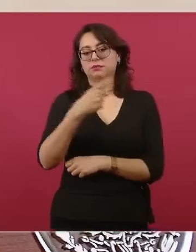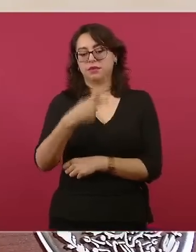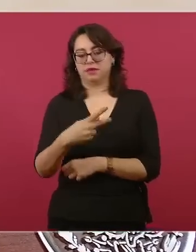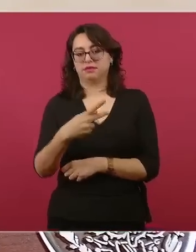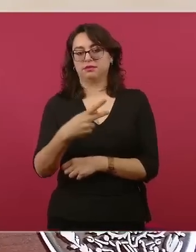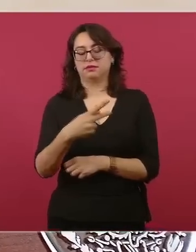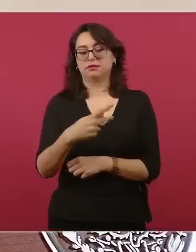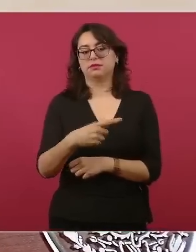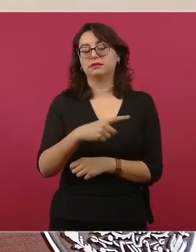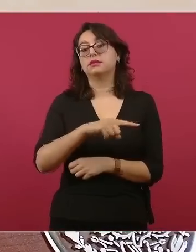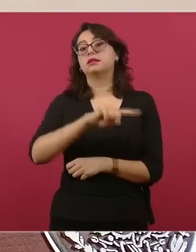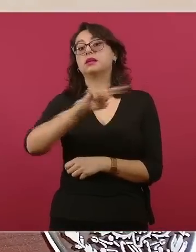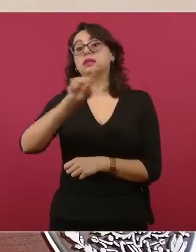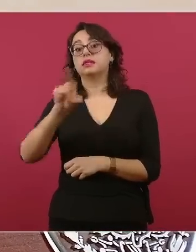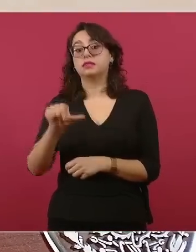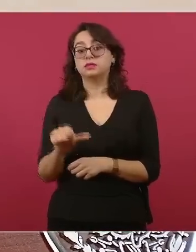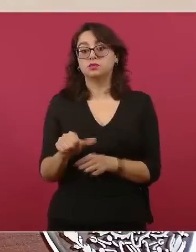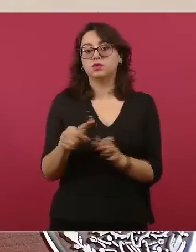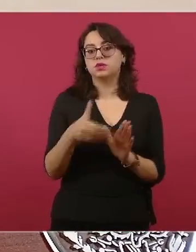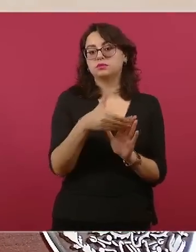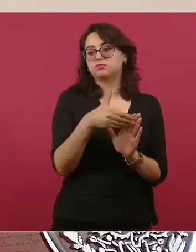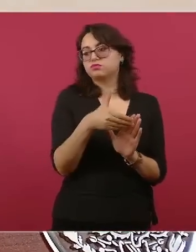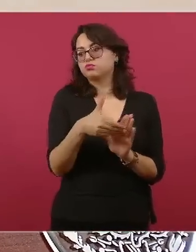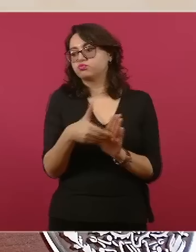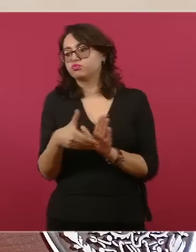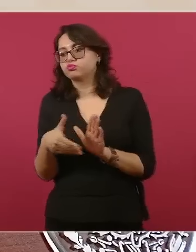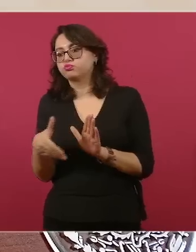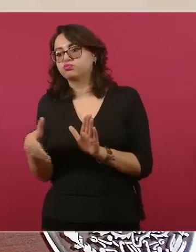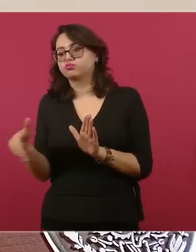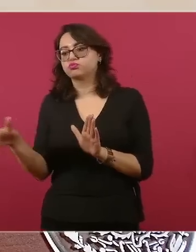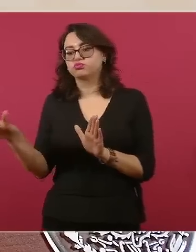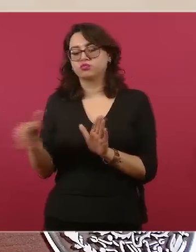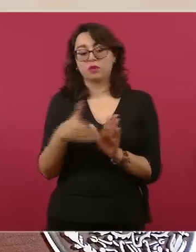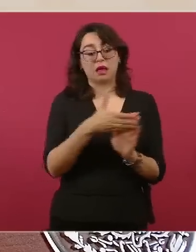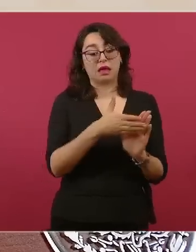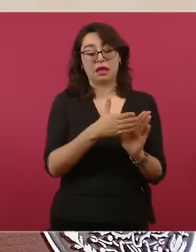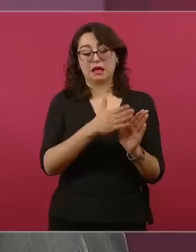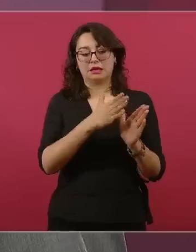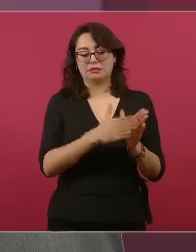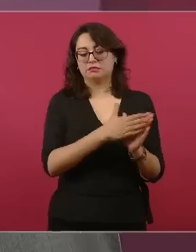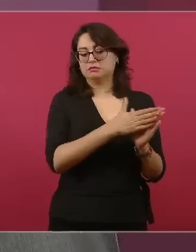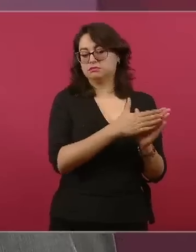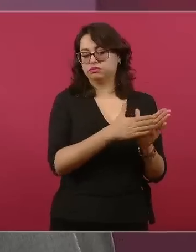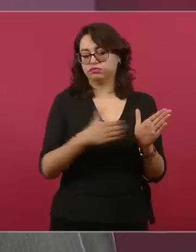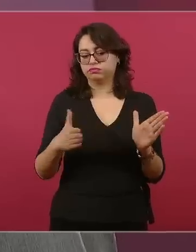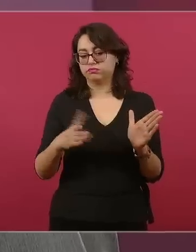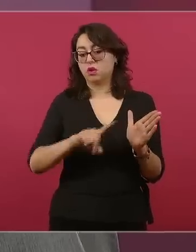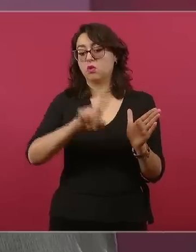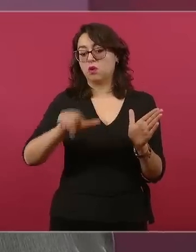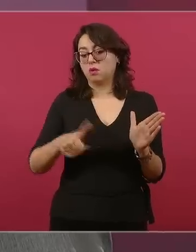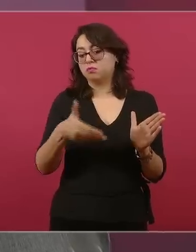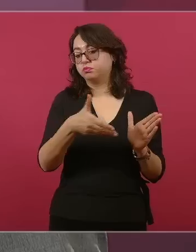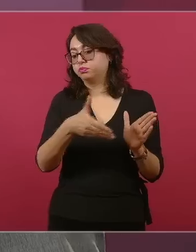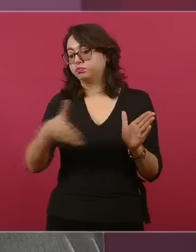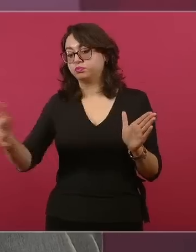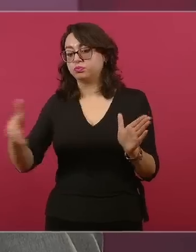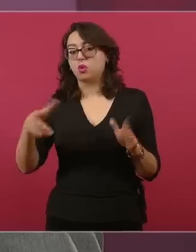con contratos que se hicieron con el gobierno federal,